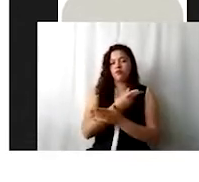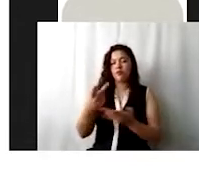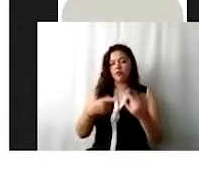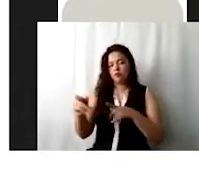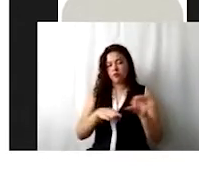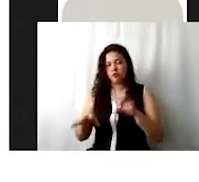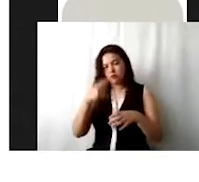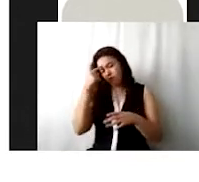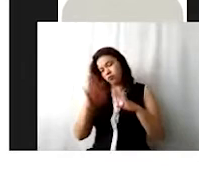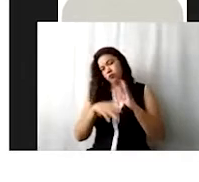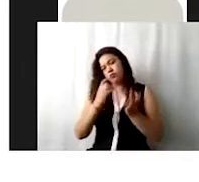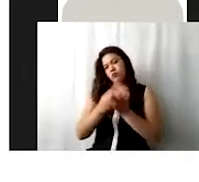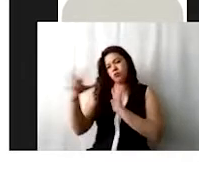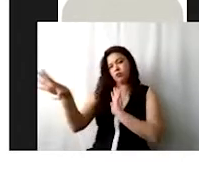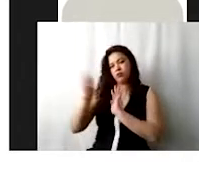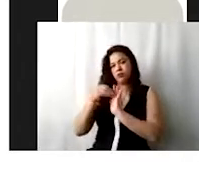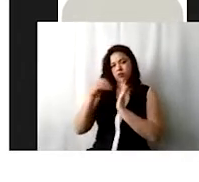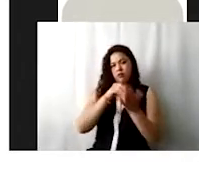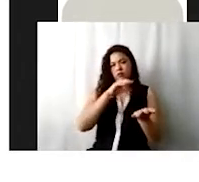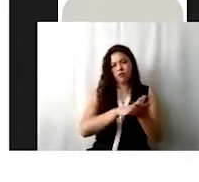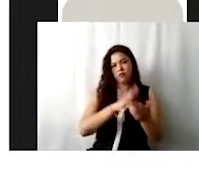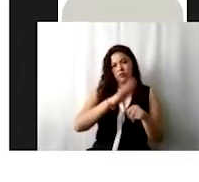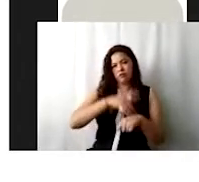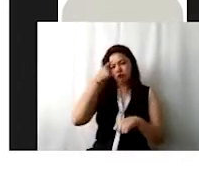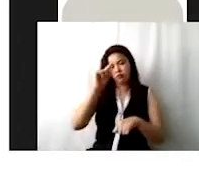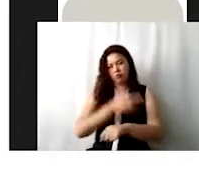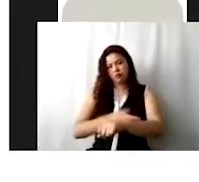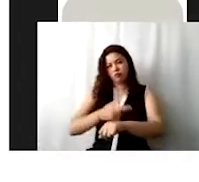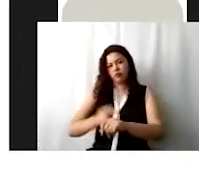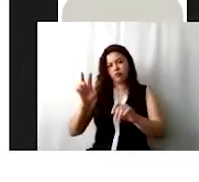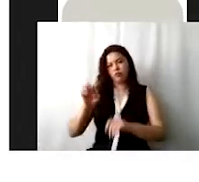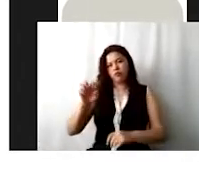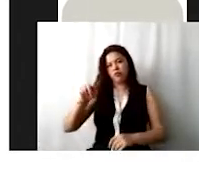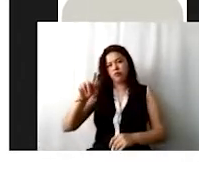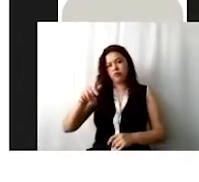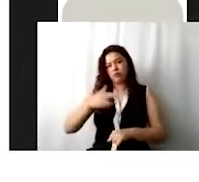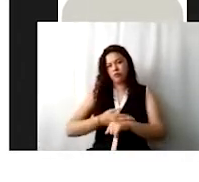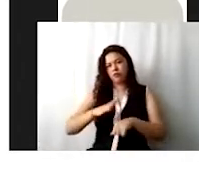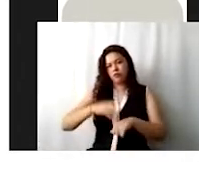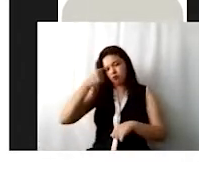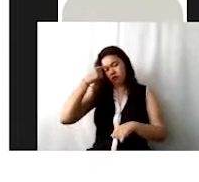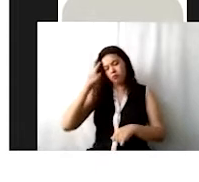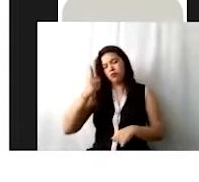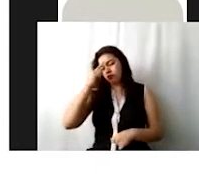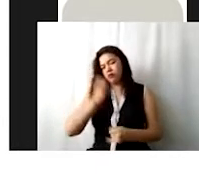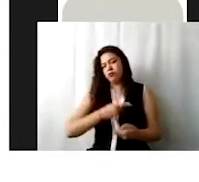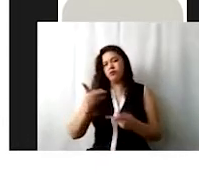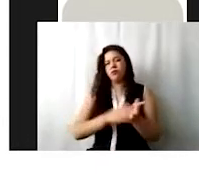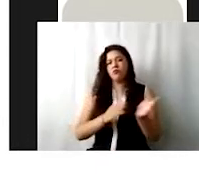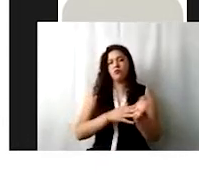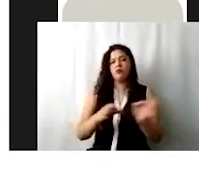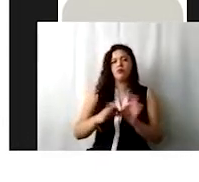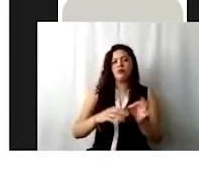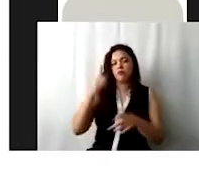para solo copiar y pegar y facilitar el registro en el escritorio virtual. Así como también preparar su papel de trabajo del